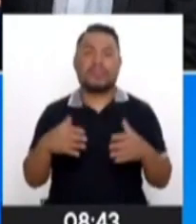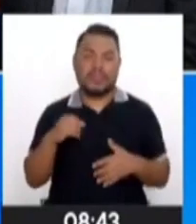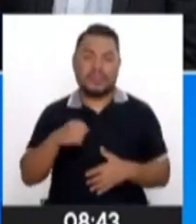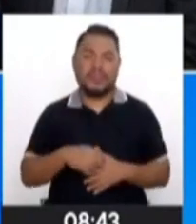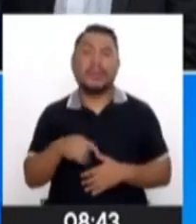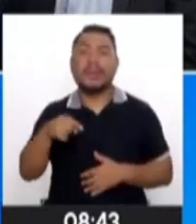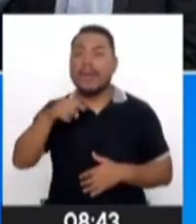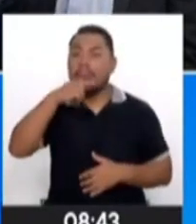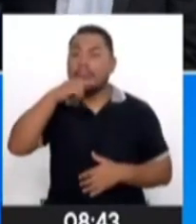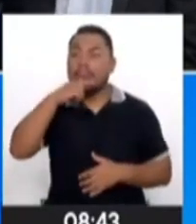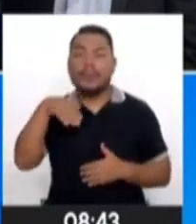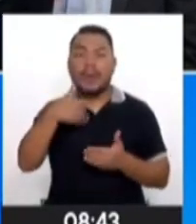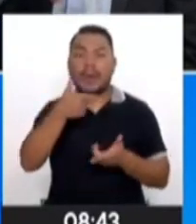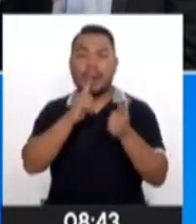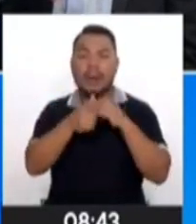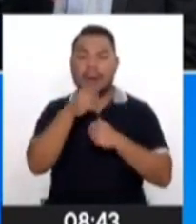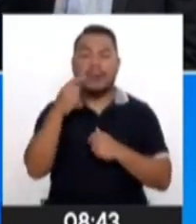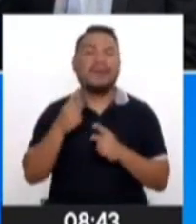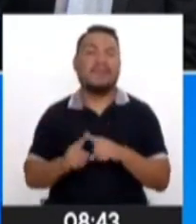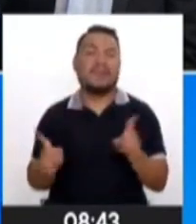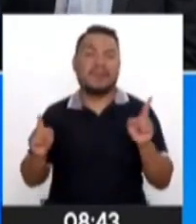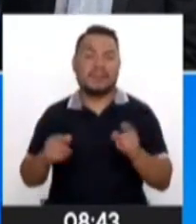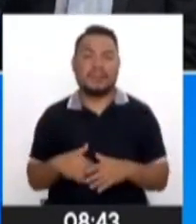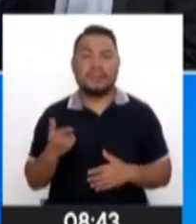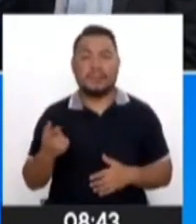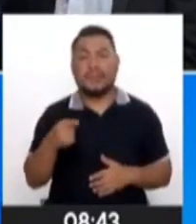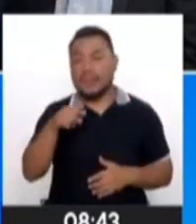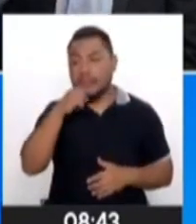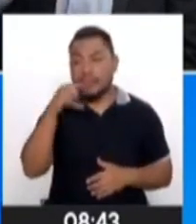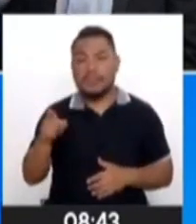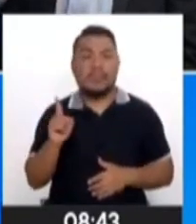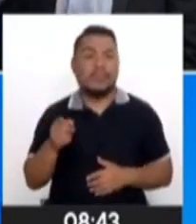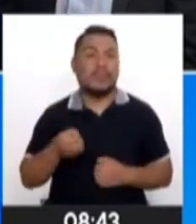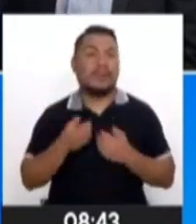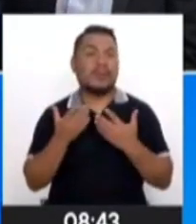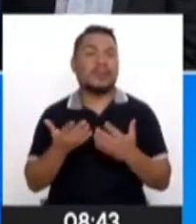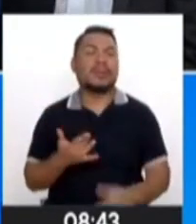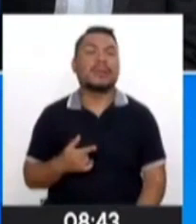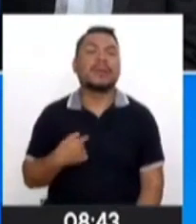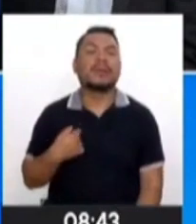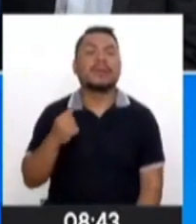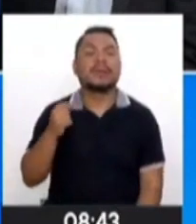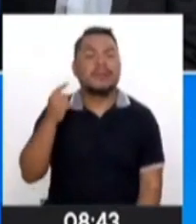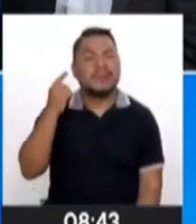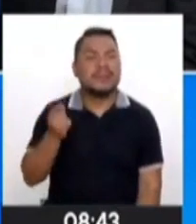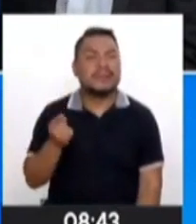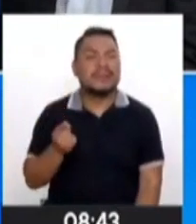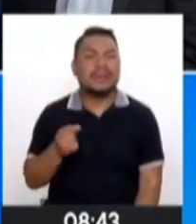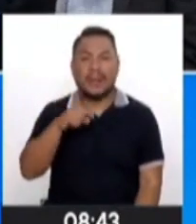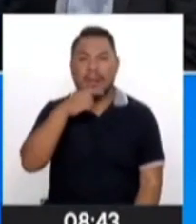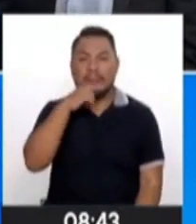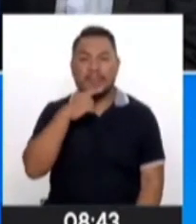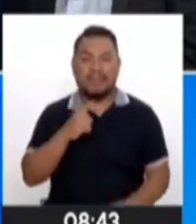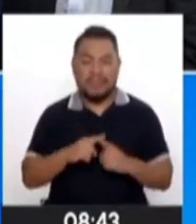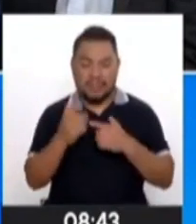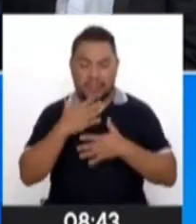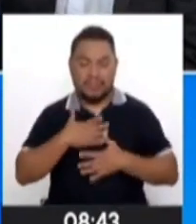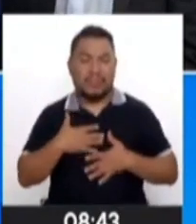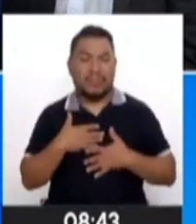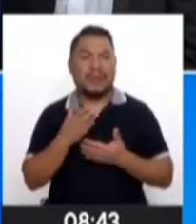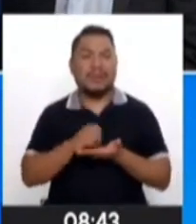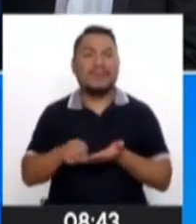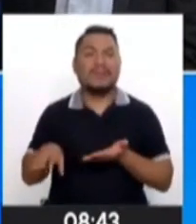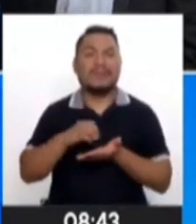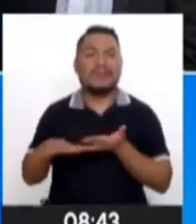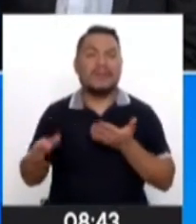veces, en muchos casos. Uno, por razones biológicas. La mujer no genera algunas enzimas que hace que, digamos, elimine con